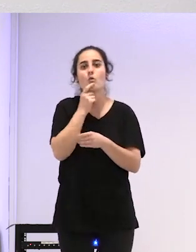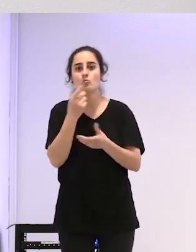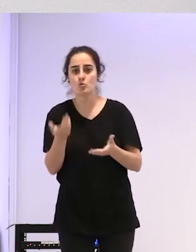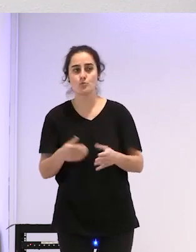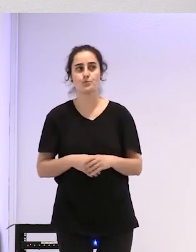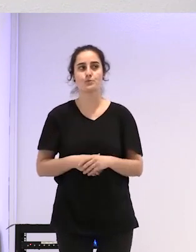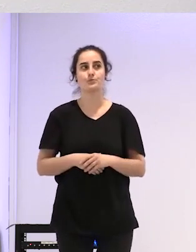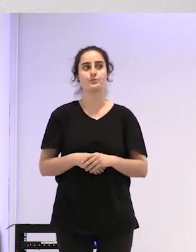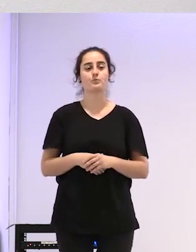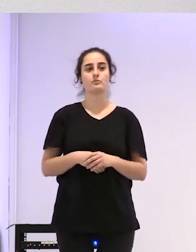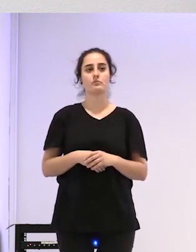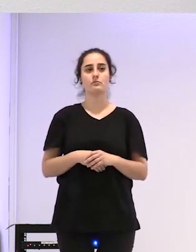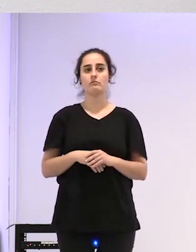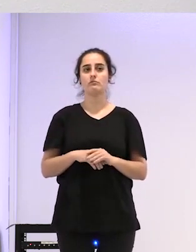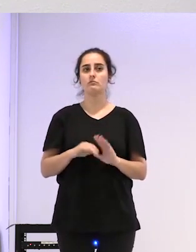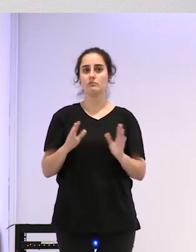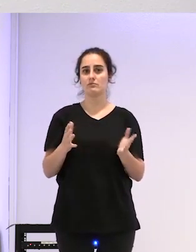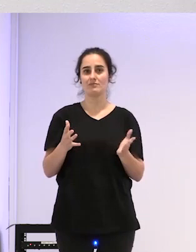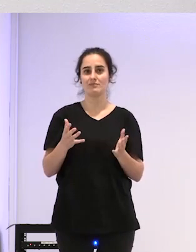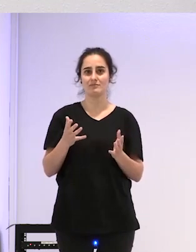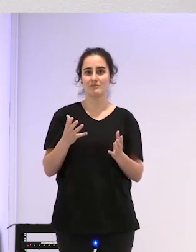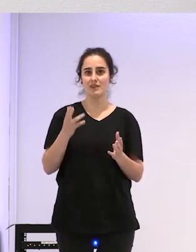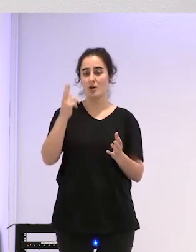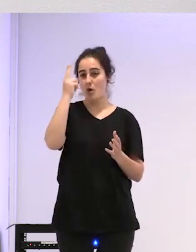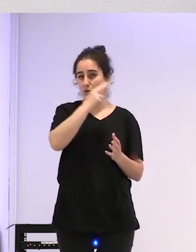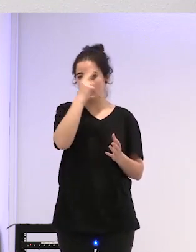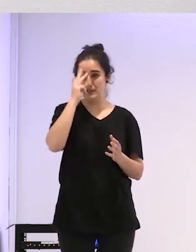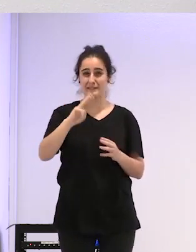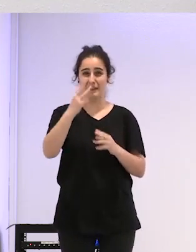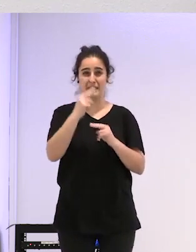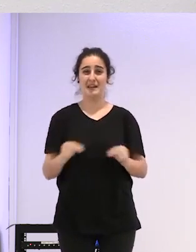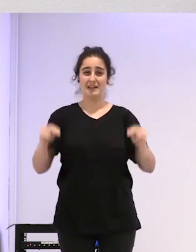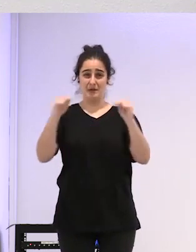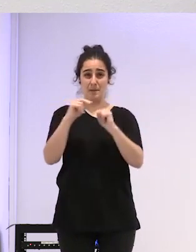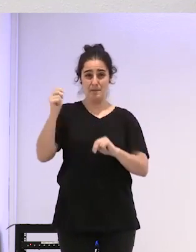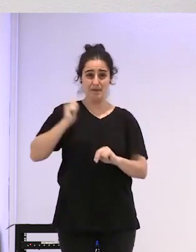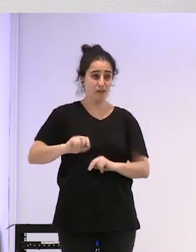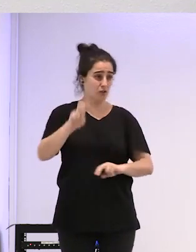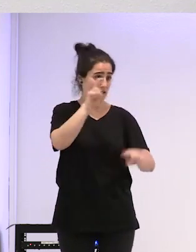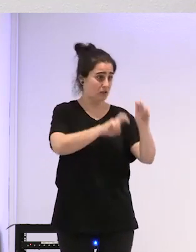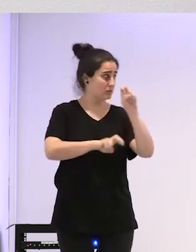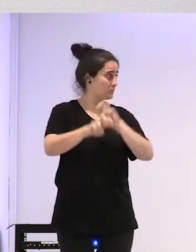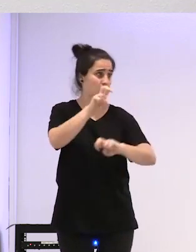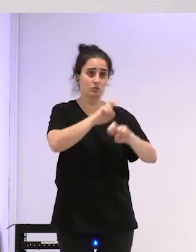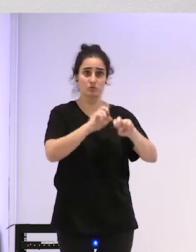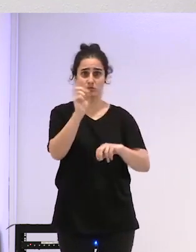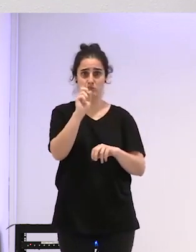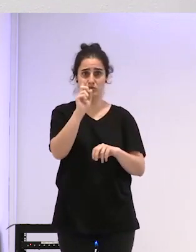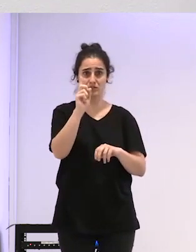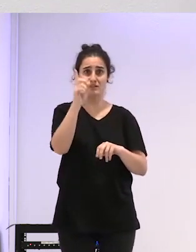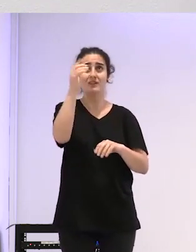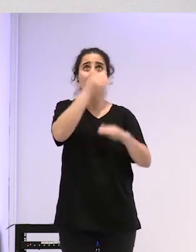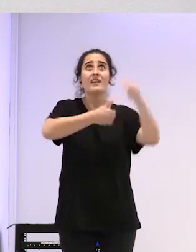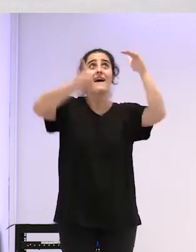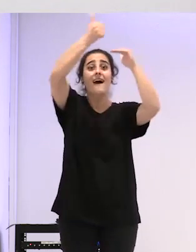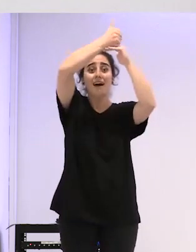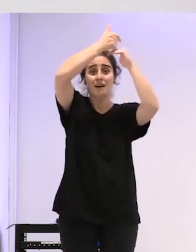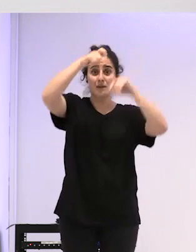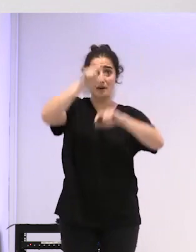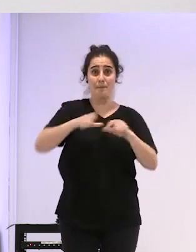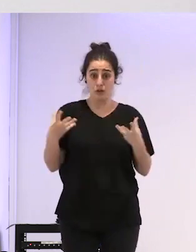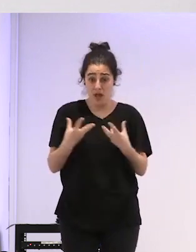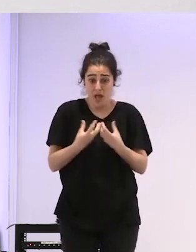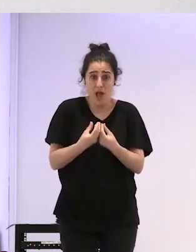no busquéis profesionales en hospitales de tercer nivel están ahí arriba no saben acompañar a personas